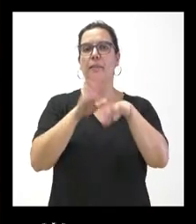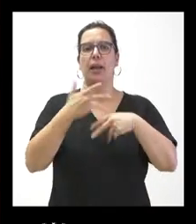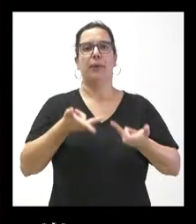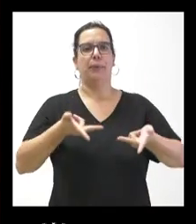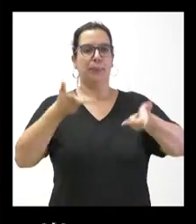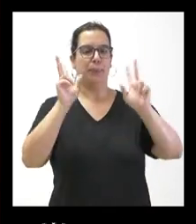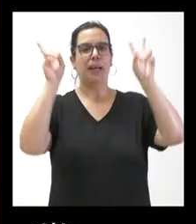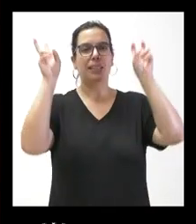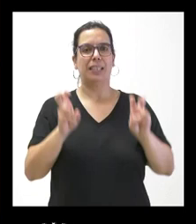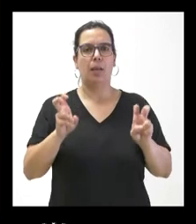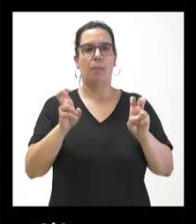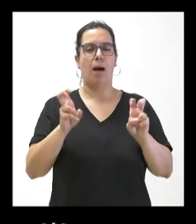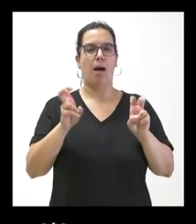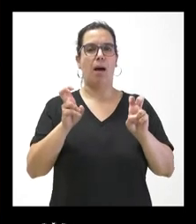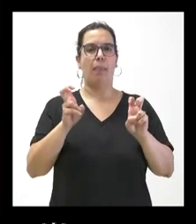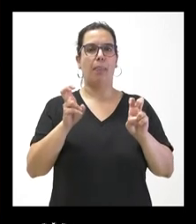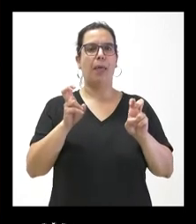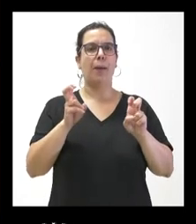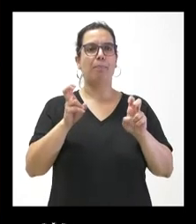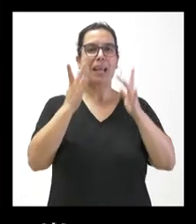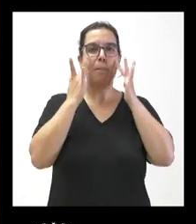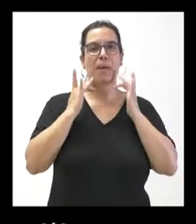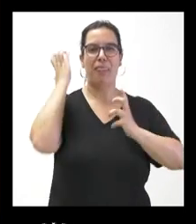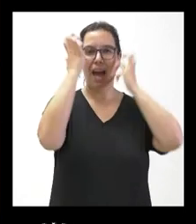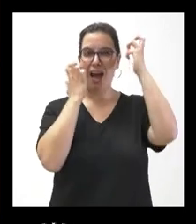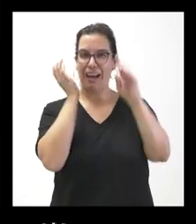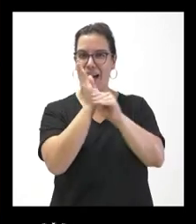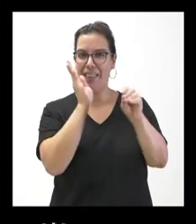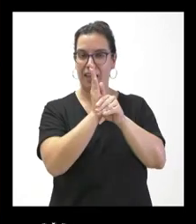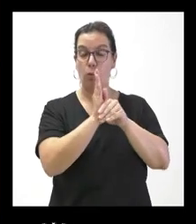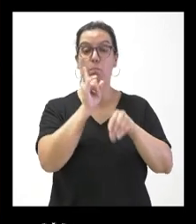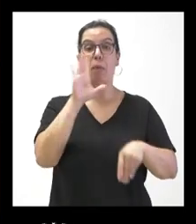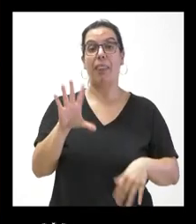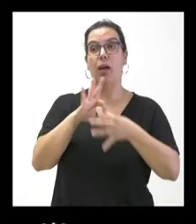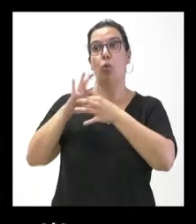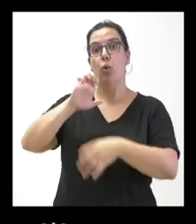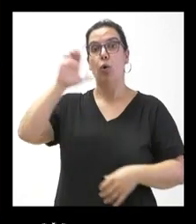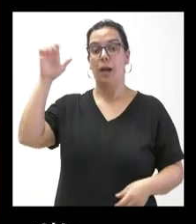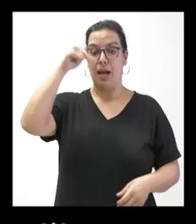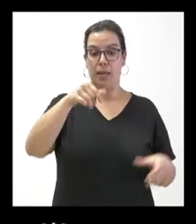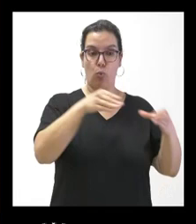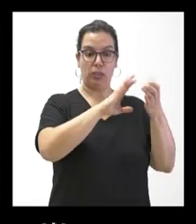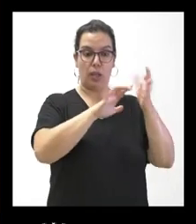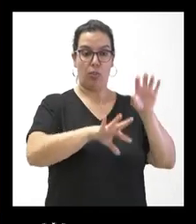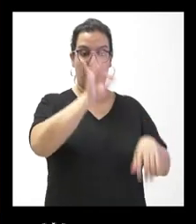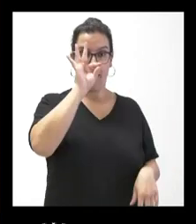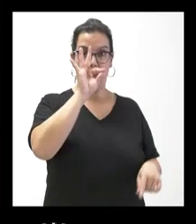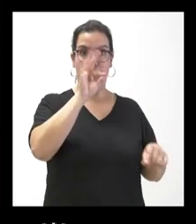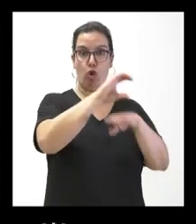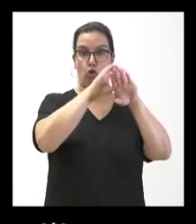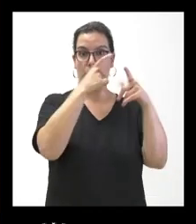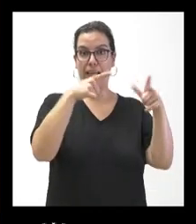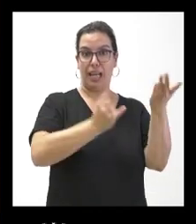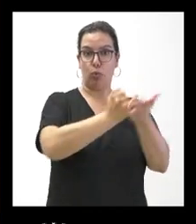el asunto del saneamiento ganadero. La Unión Europea parece ser que la decisión que tomó la Junta, la Consejería de Agricultura,